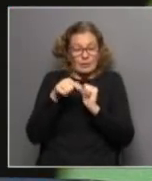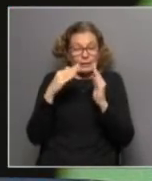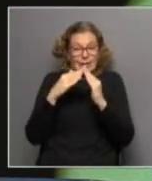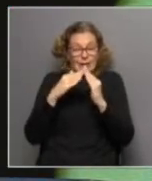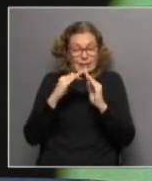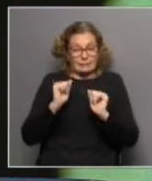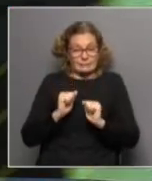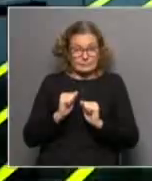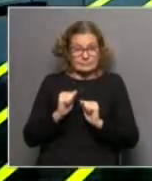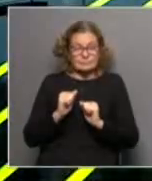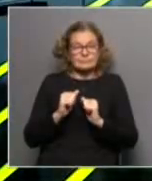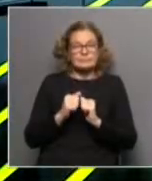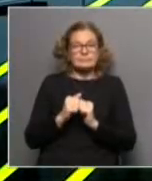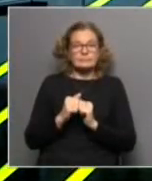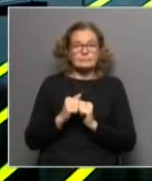en particular. Ricardo.